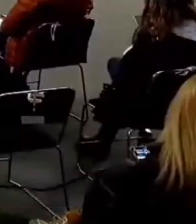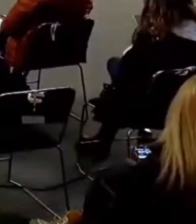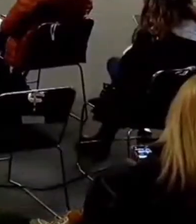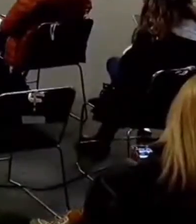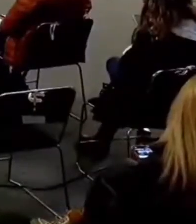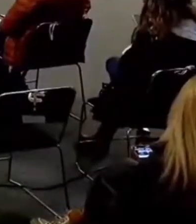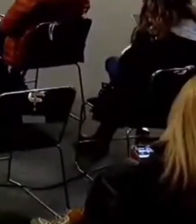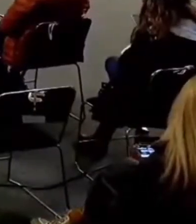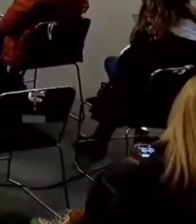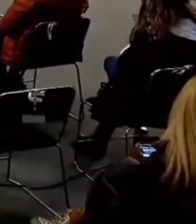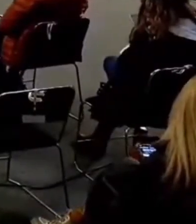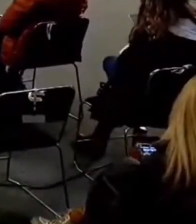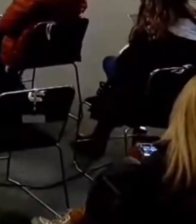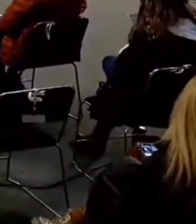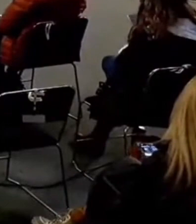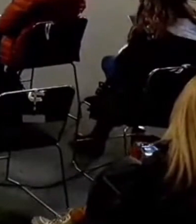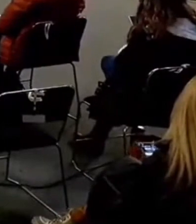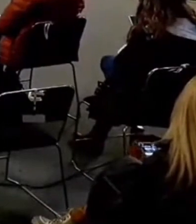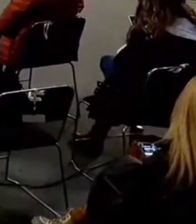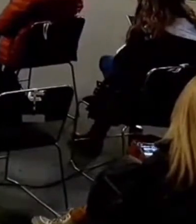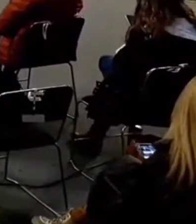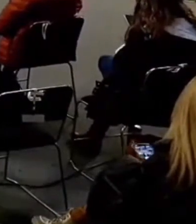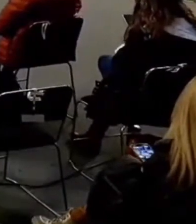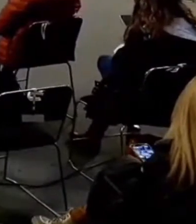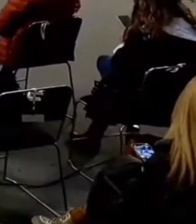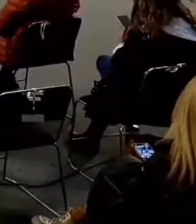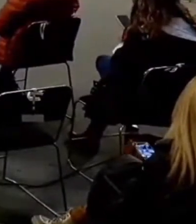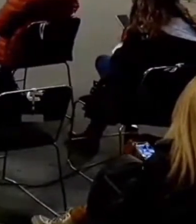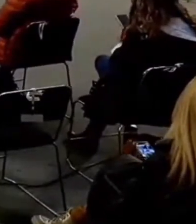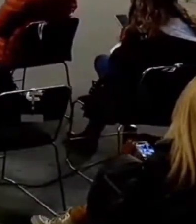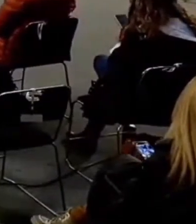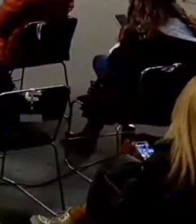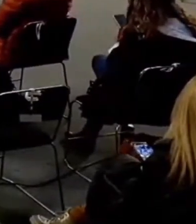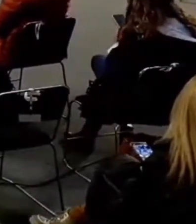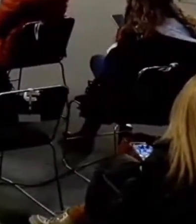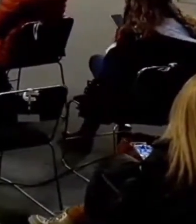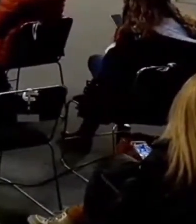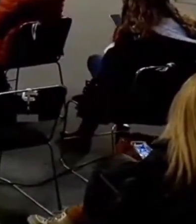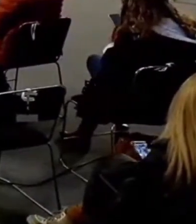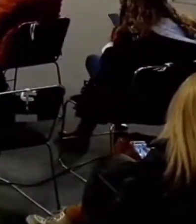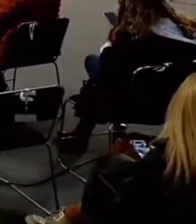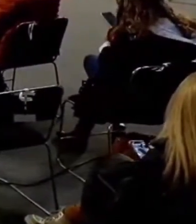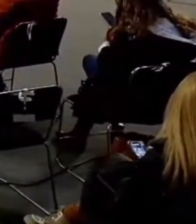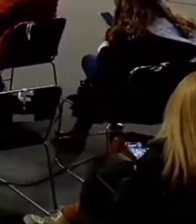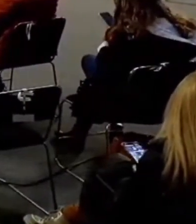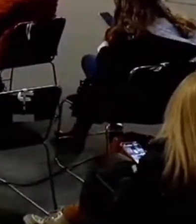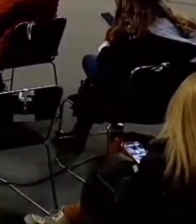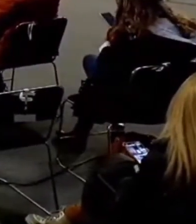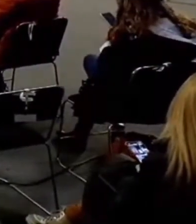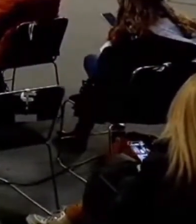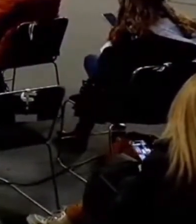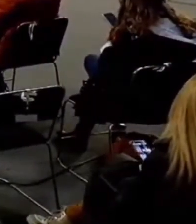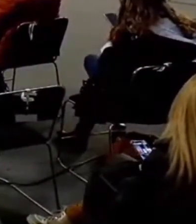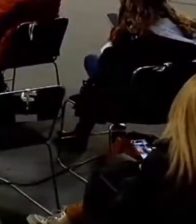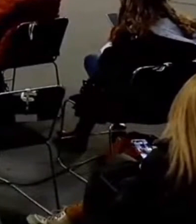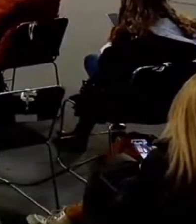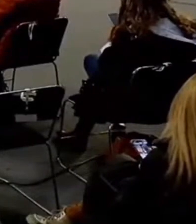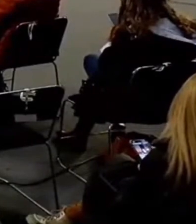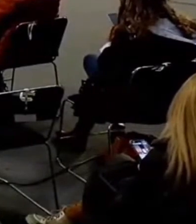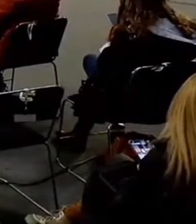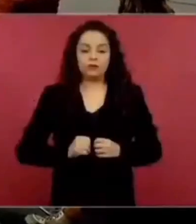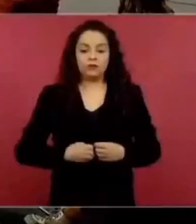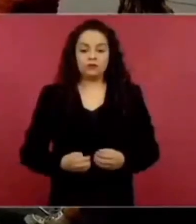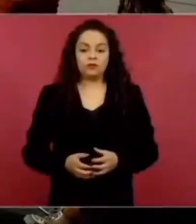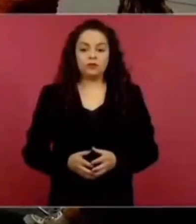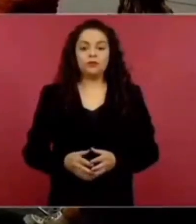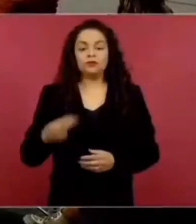una opinión sin ir ni ver lo que está viviendo la gente ahí. Esa es la parte, presidente, que nosotros queremos colocar. Sí, vamos avanzando.